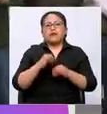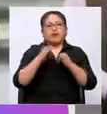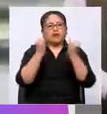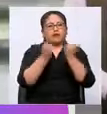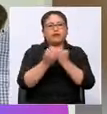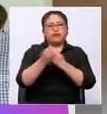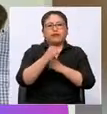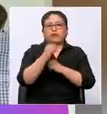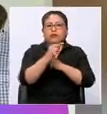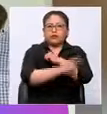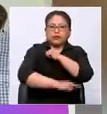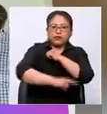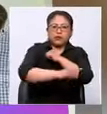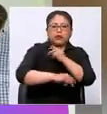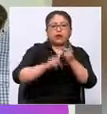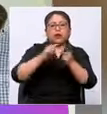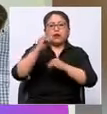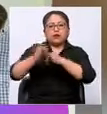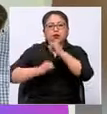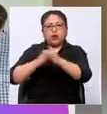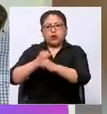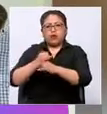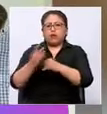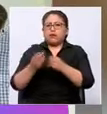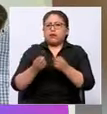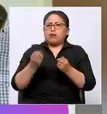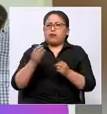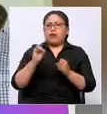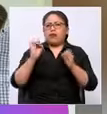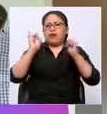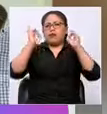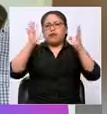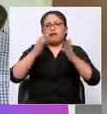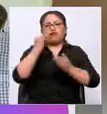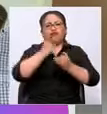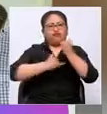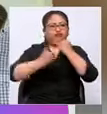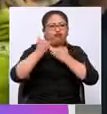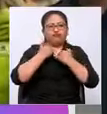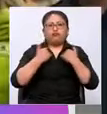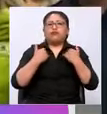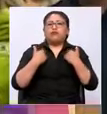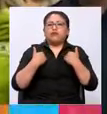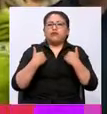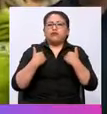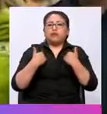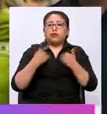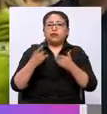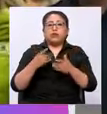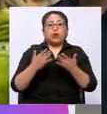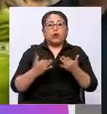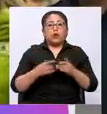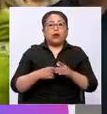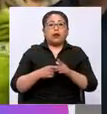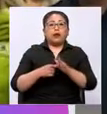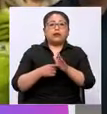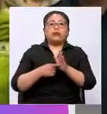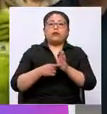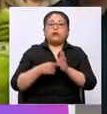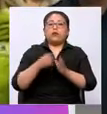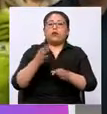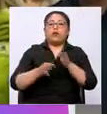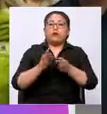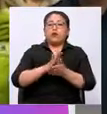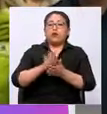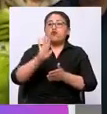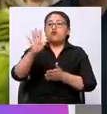este caso internacional que ha dado cuenta de los graves delitos que han cometido estas personas y por tanto están afrontando de acuerdo a las leyes de los